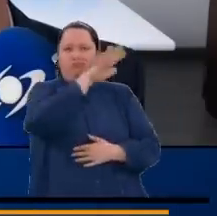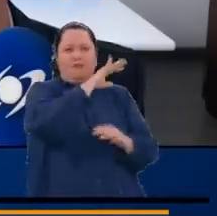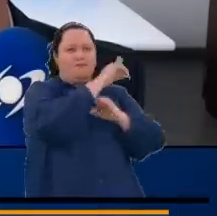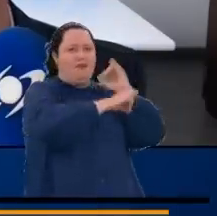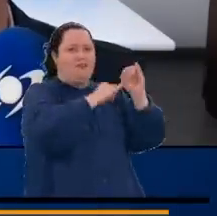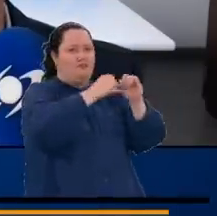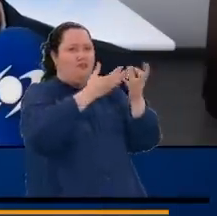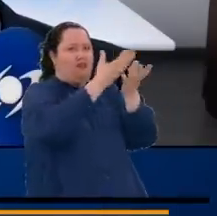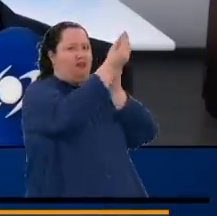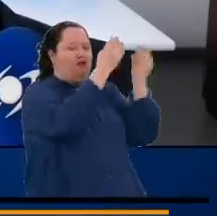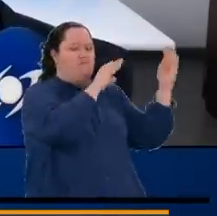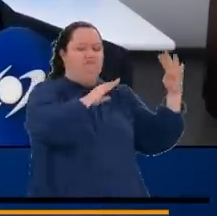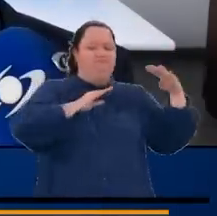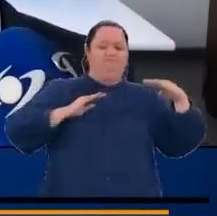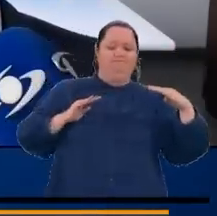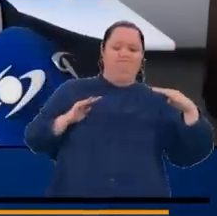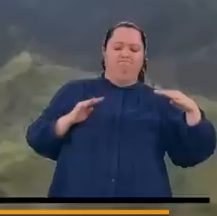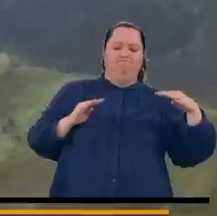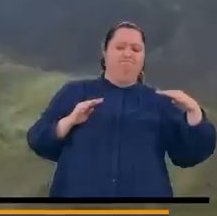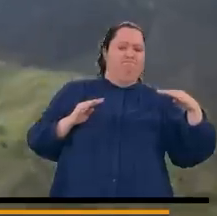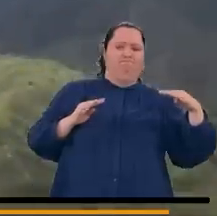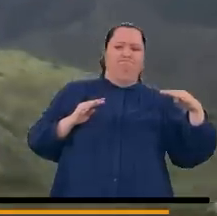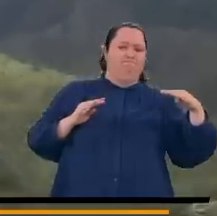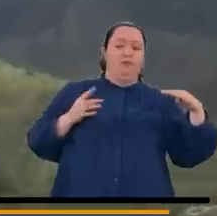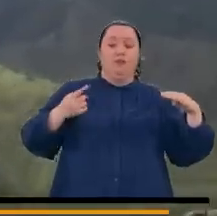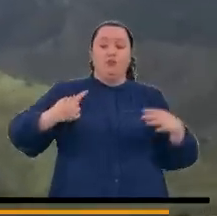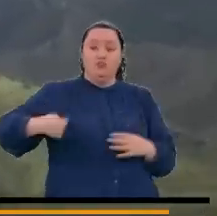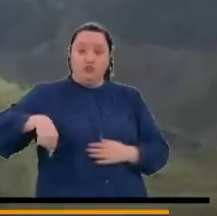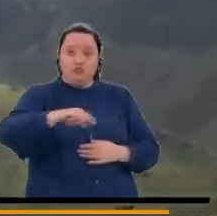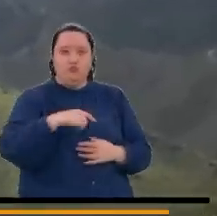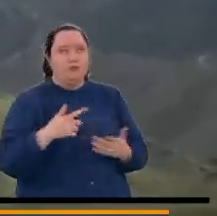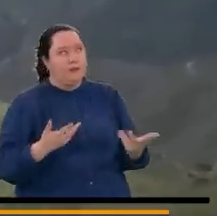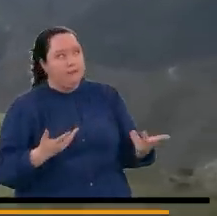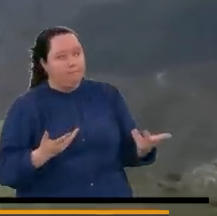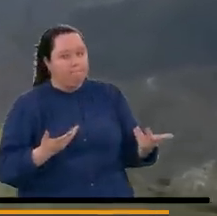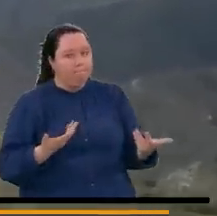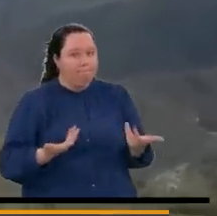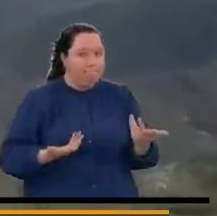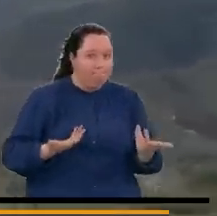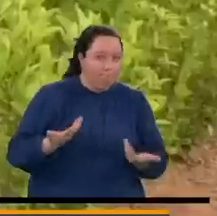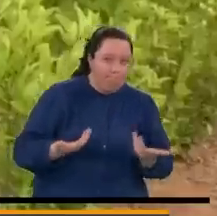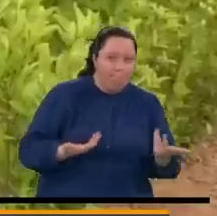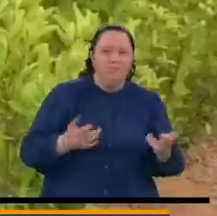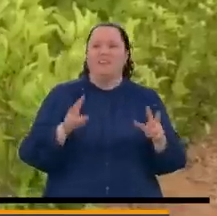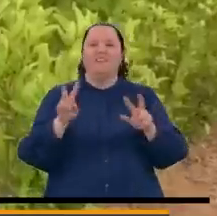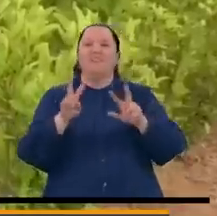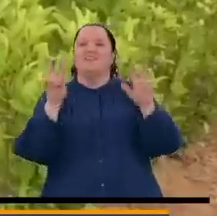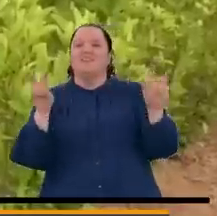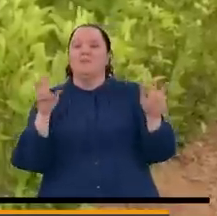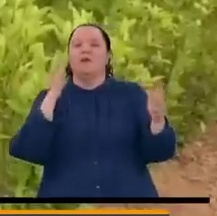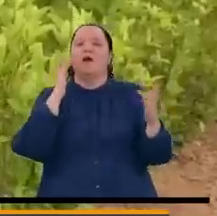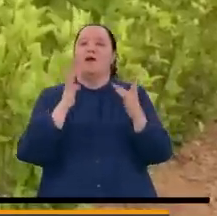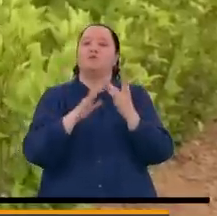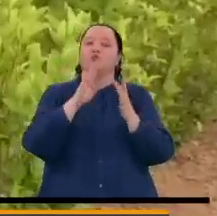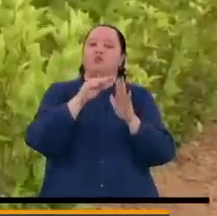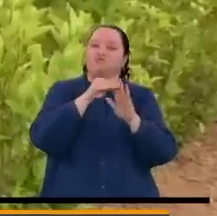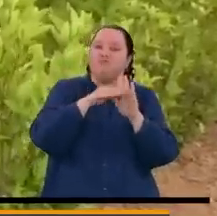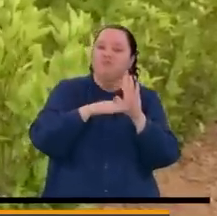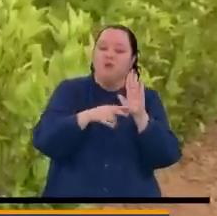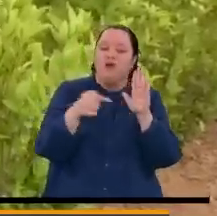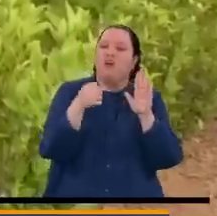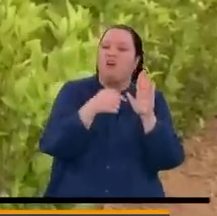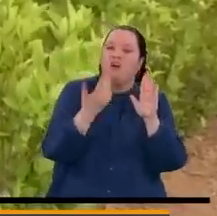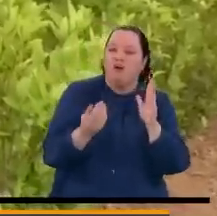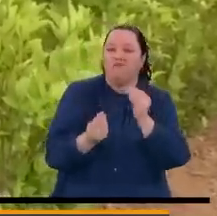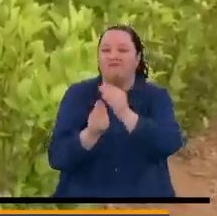internacional y nos va a colocar en una posición muy incómoda en todo lo que son las políticas contra los